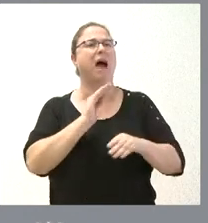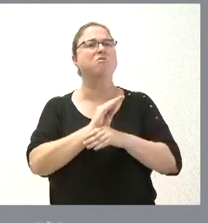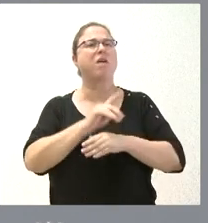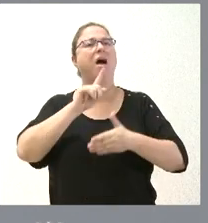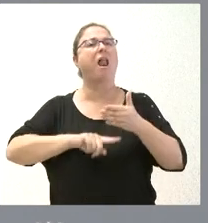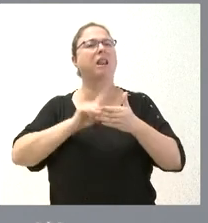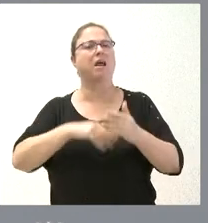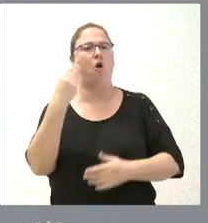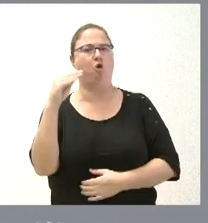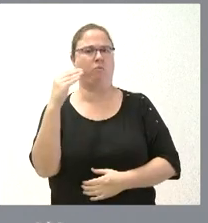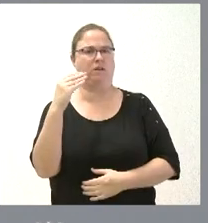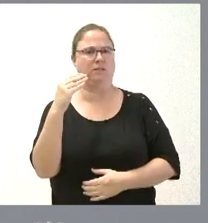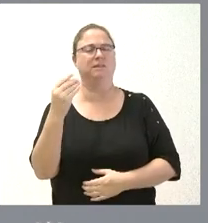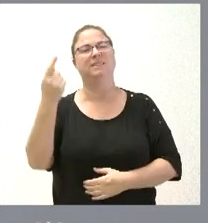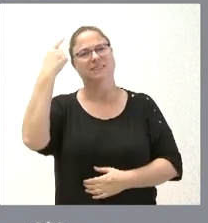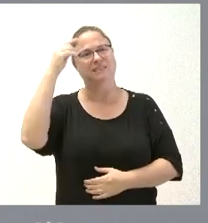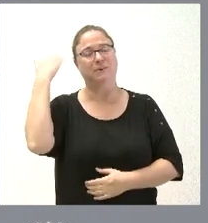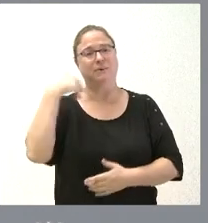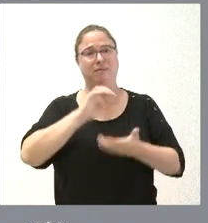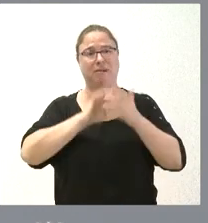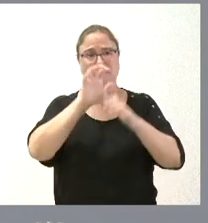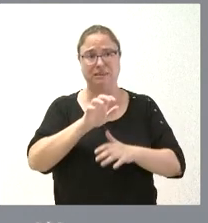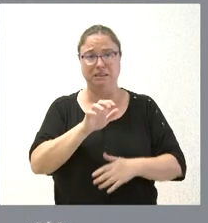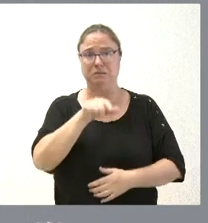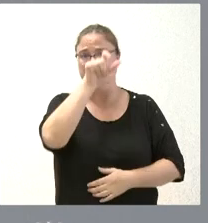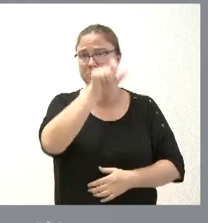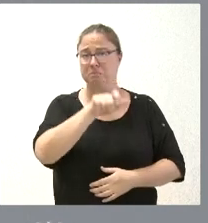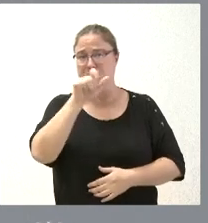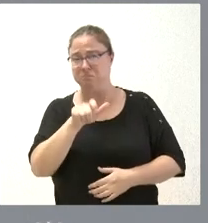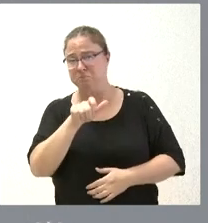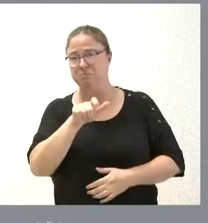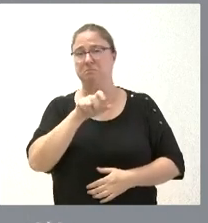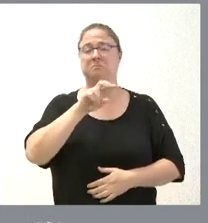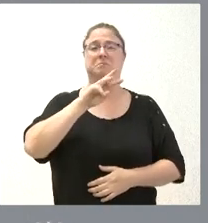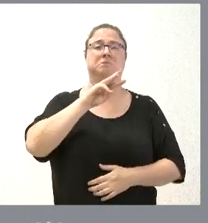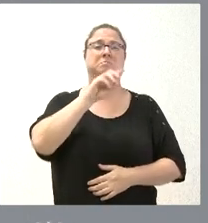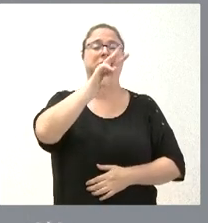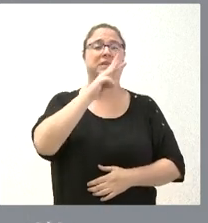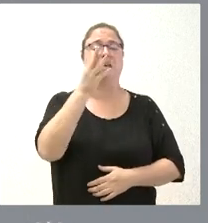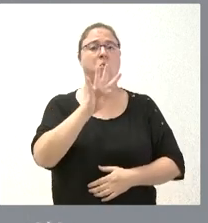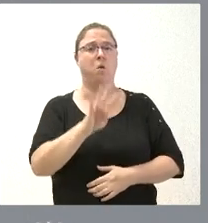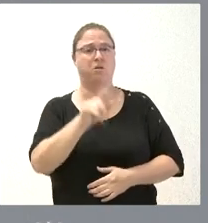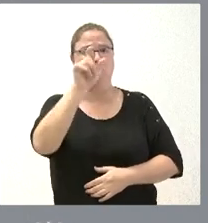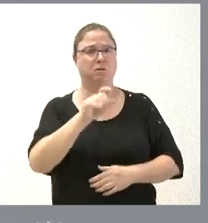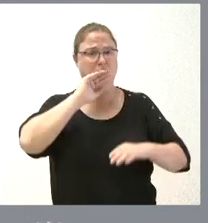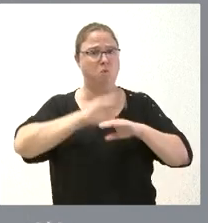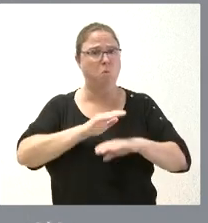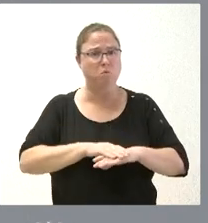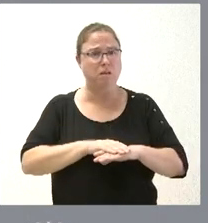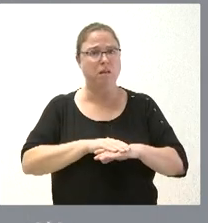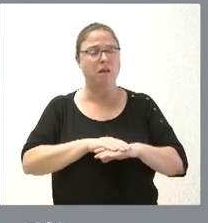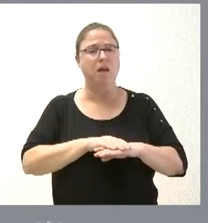Saben ustedes que en Castilla y León prácticamente las tres cuartas partes de las personas que solicitaron la ayuda, aunque cumplían las condiciones,